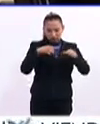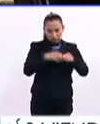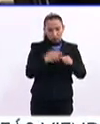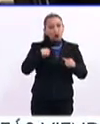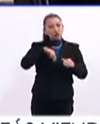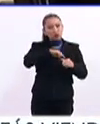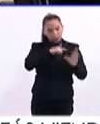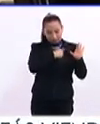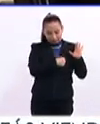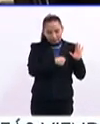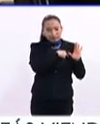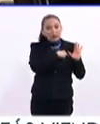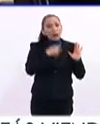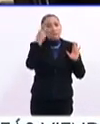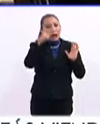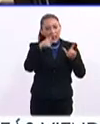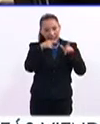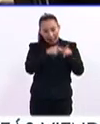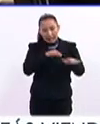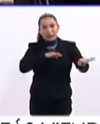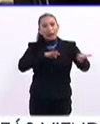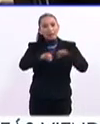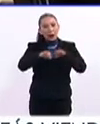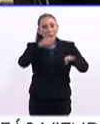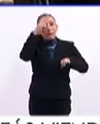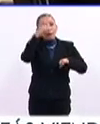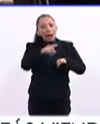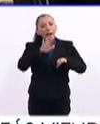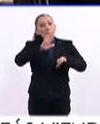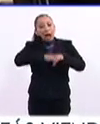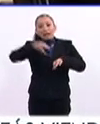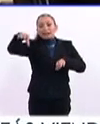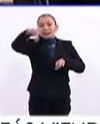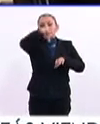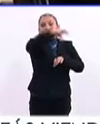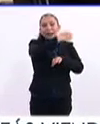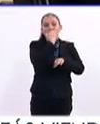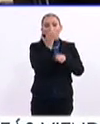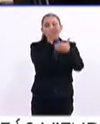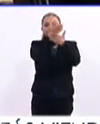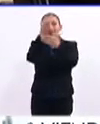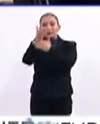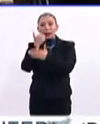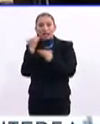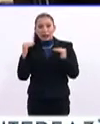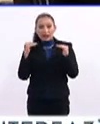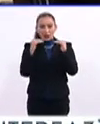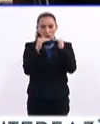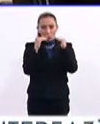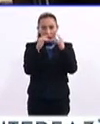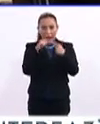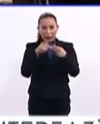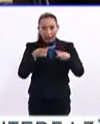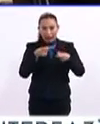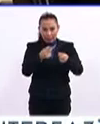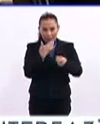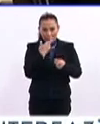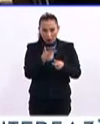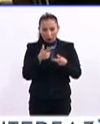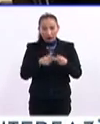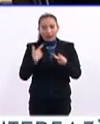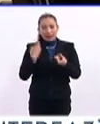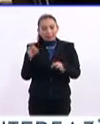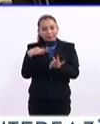reiteramos nuestro compromiso de continuar trabajando para ampliar la oferta educativa, favorecer la equidad, mejorar la calidad y